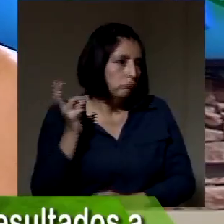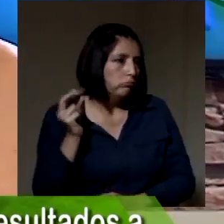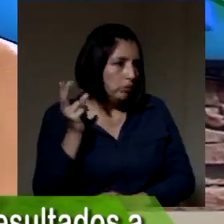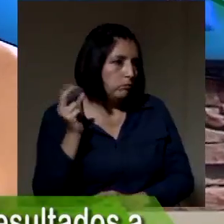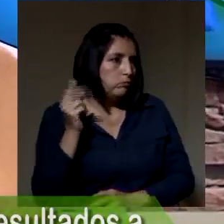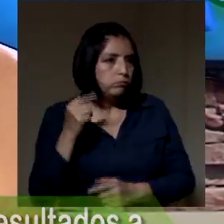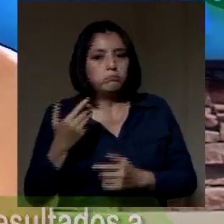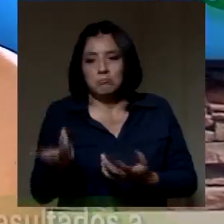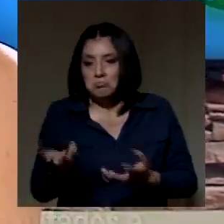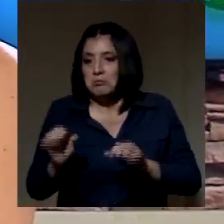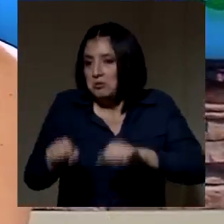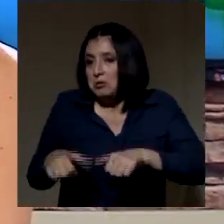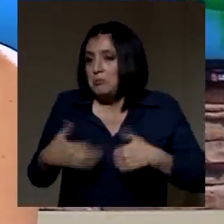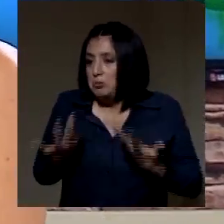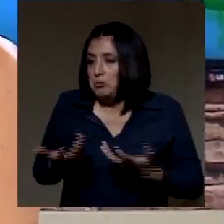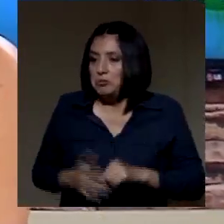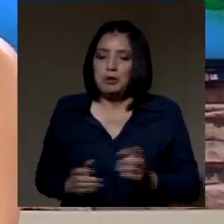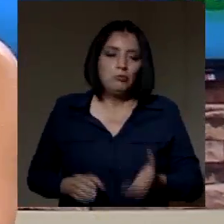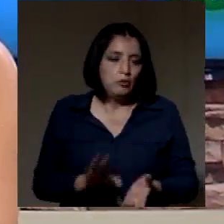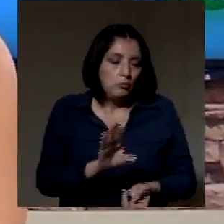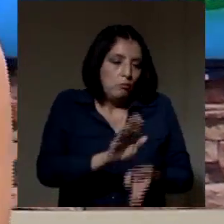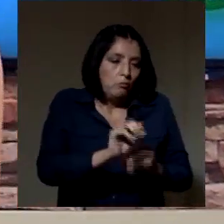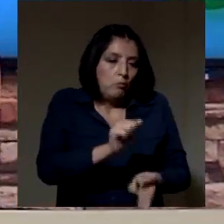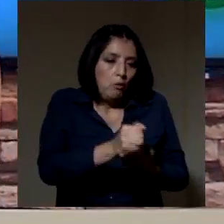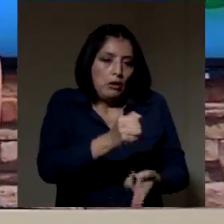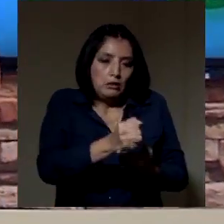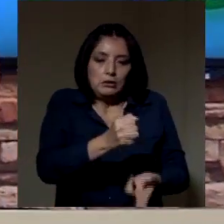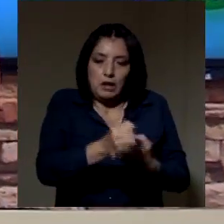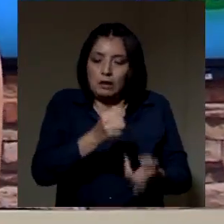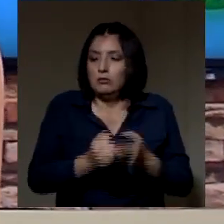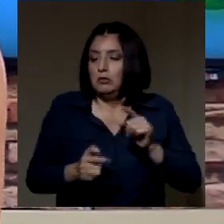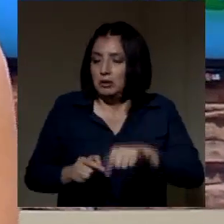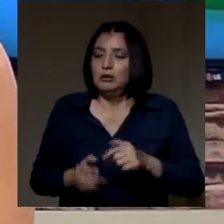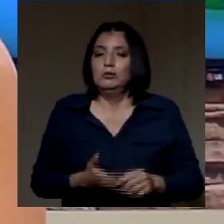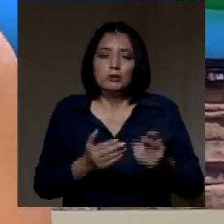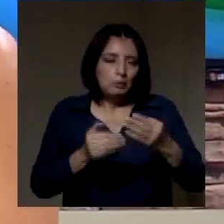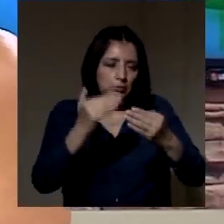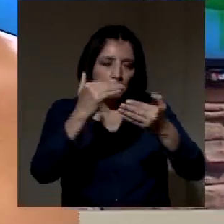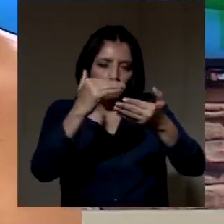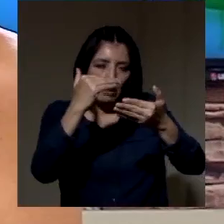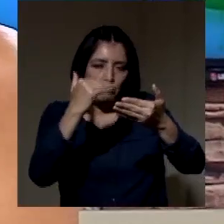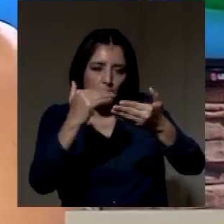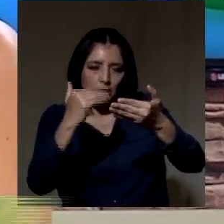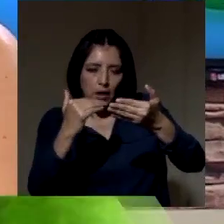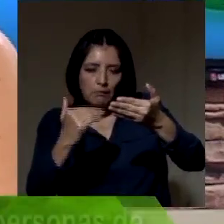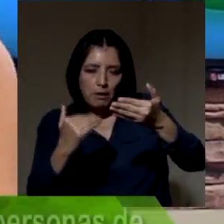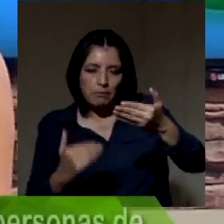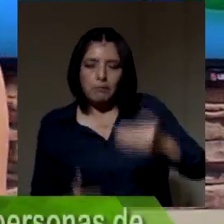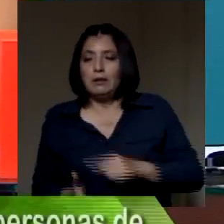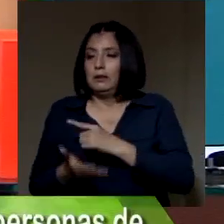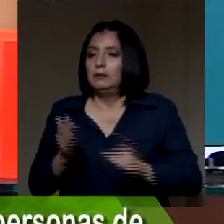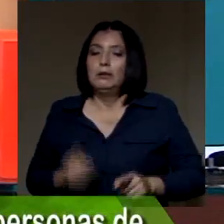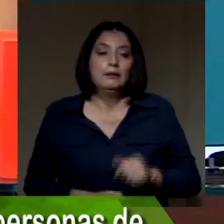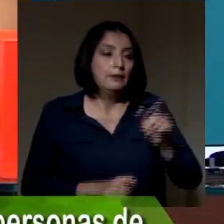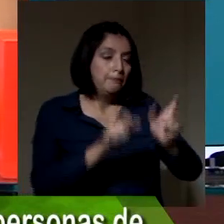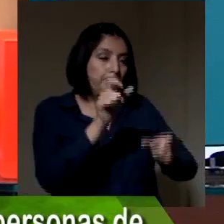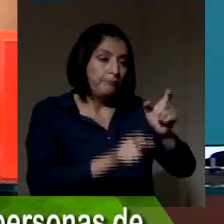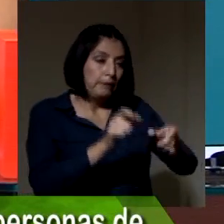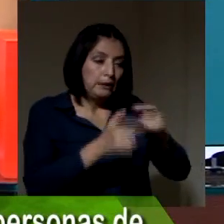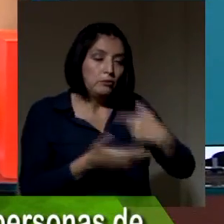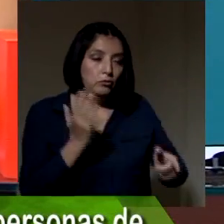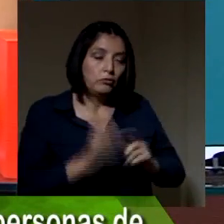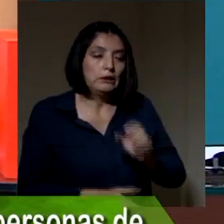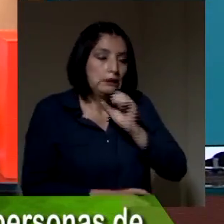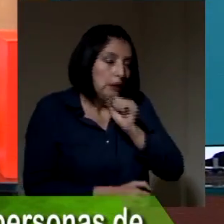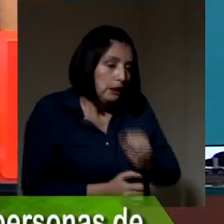poder oír. Y podemos ir grabándolo. Tiene memoria y vamos a hacer nuestro récord, digamos, de la semana. ¿Qué le parece? personas de la tercera